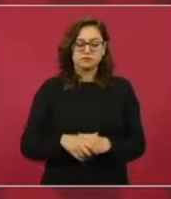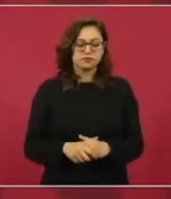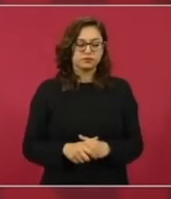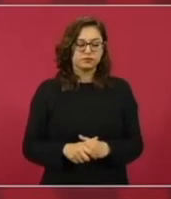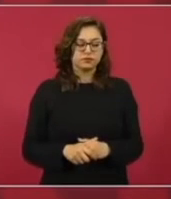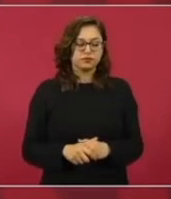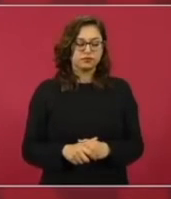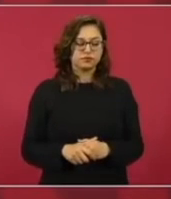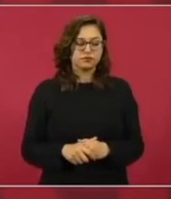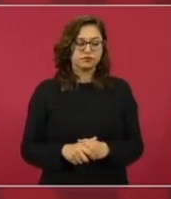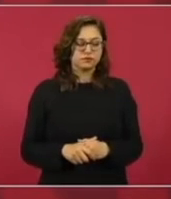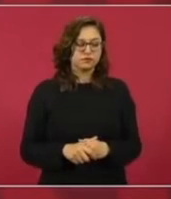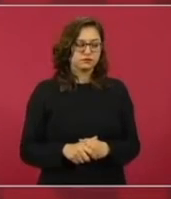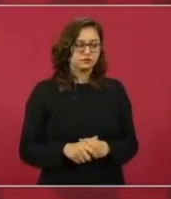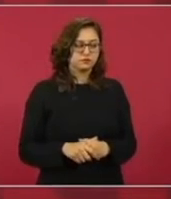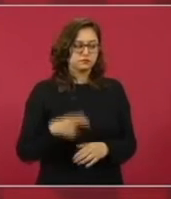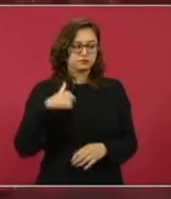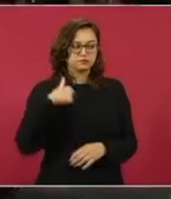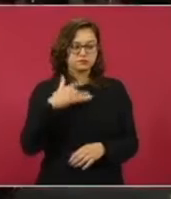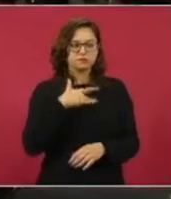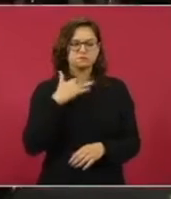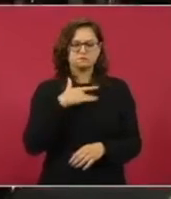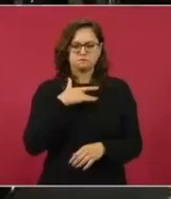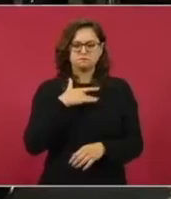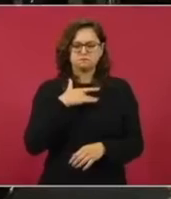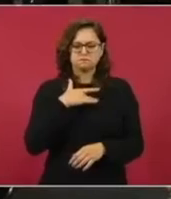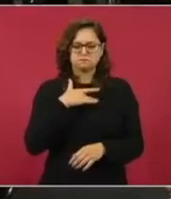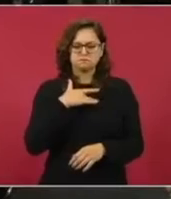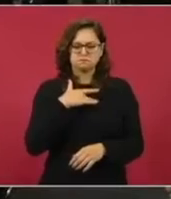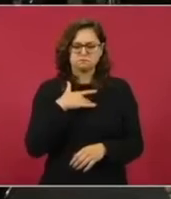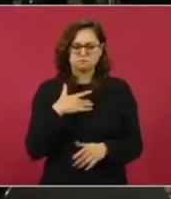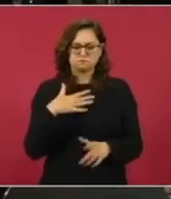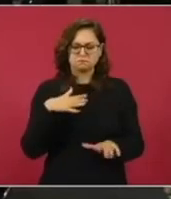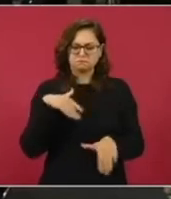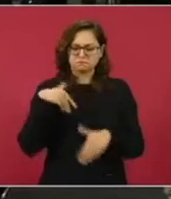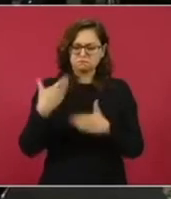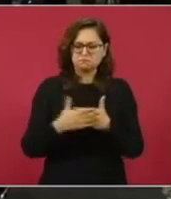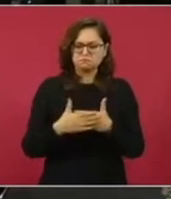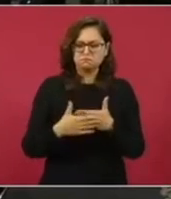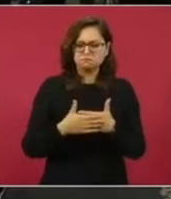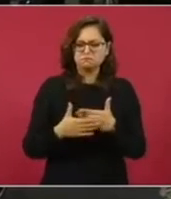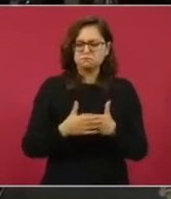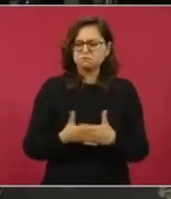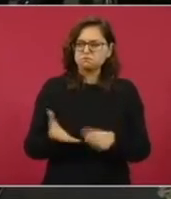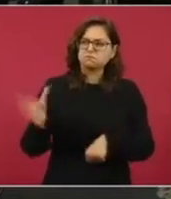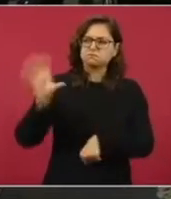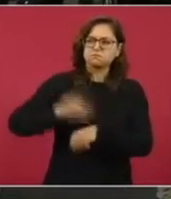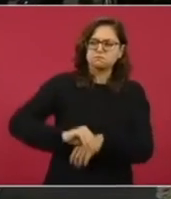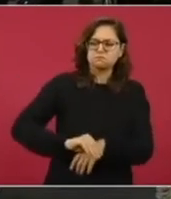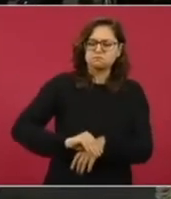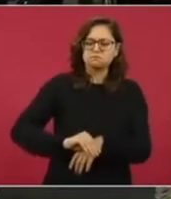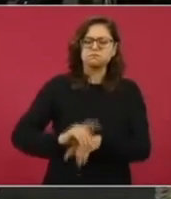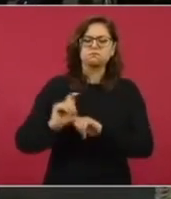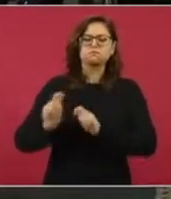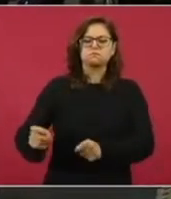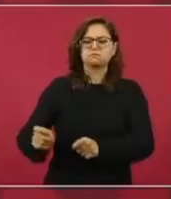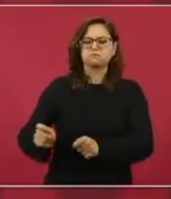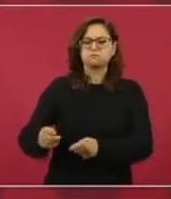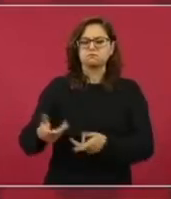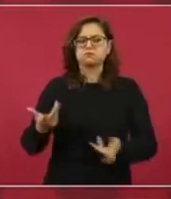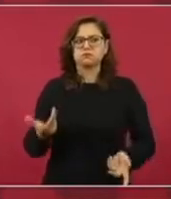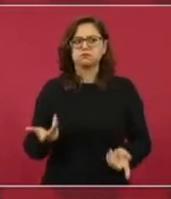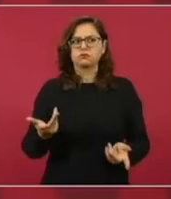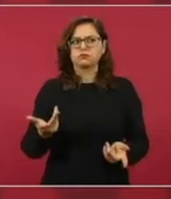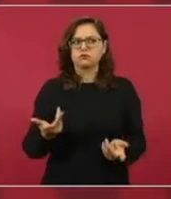Yo creo que ya unos días más se va a dar el beneplácito. No hay ningún motivo